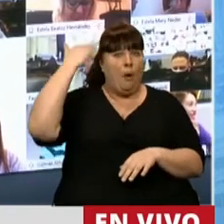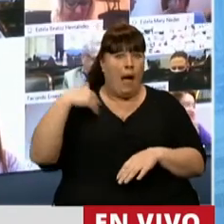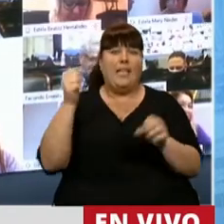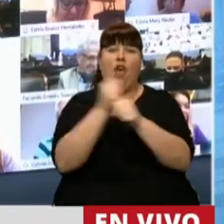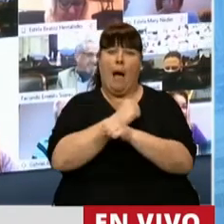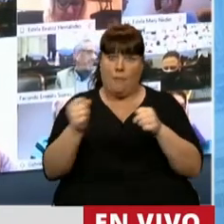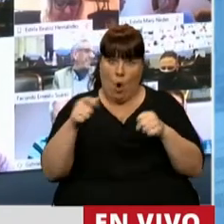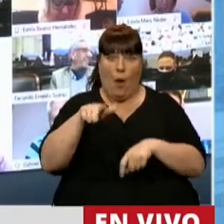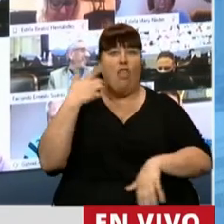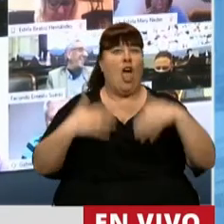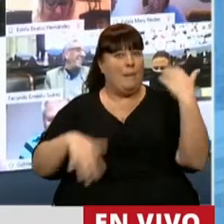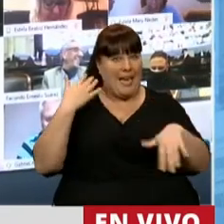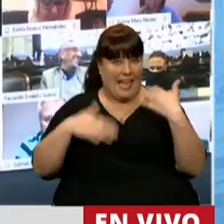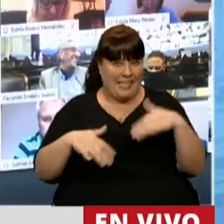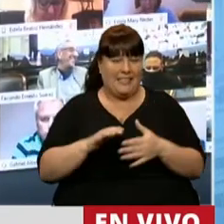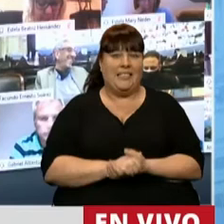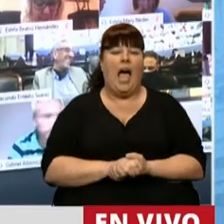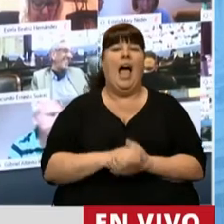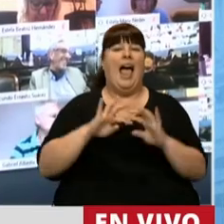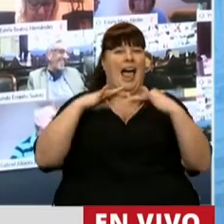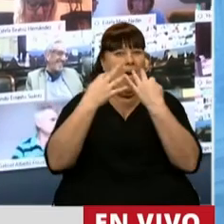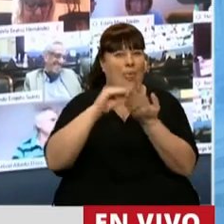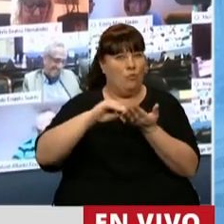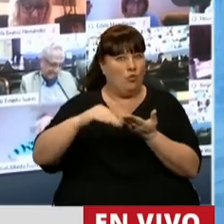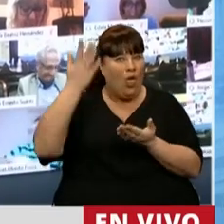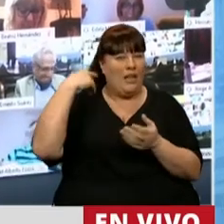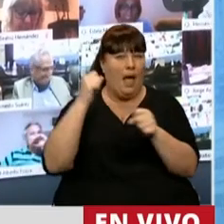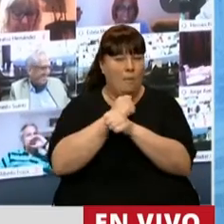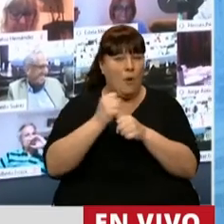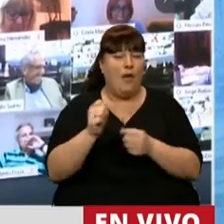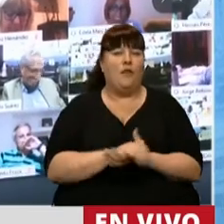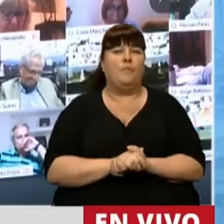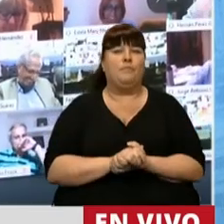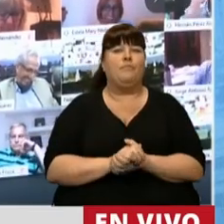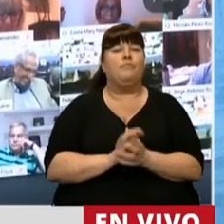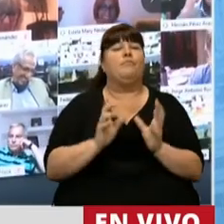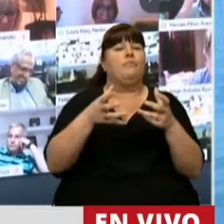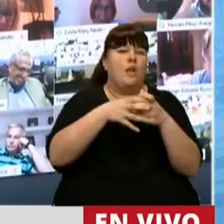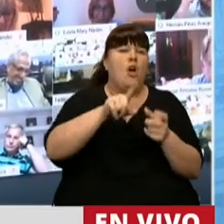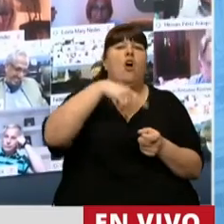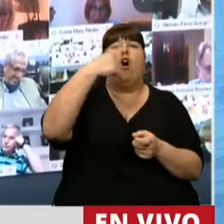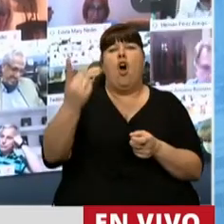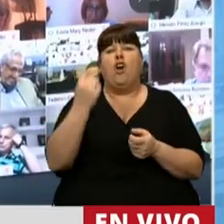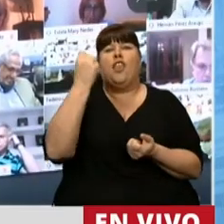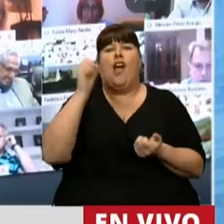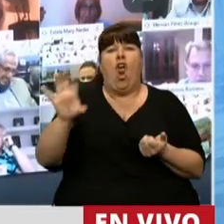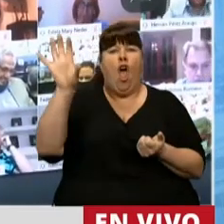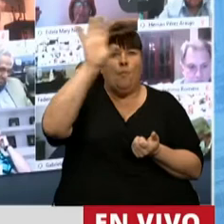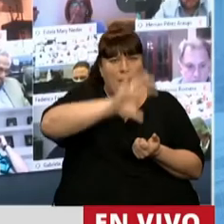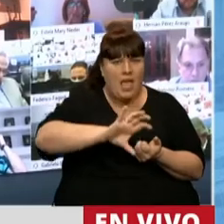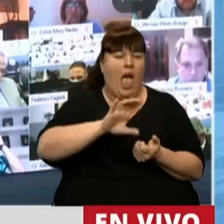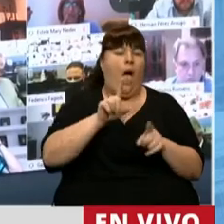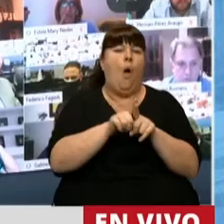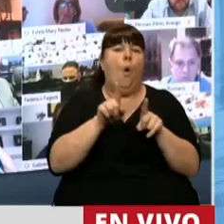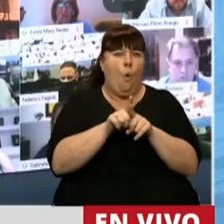aprobamos esta emergencia en la Cámara de Diputados, el sector, al igual que otras economías regionales,